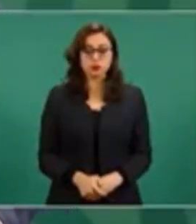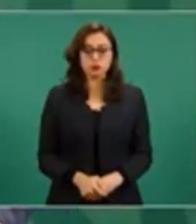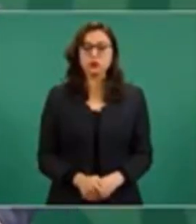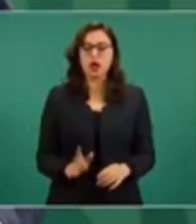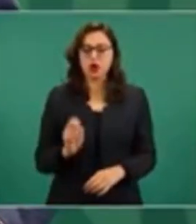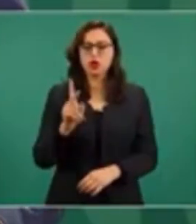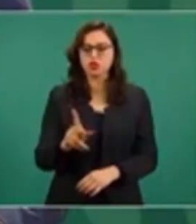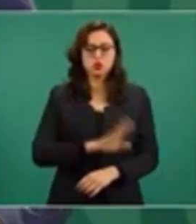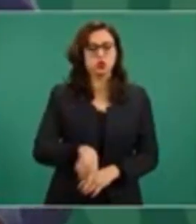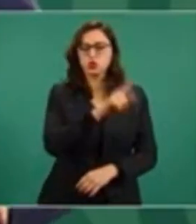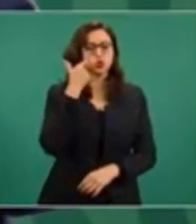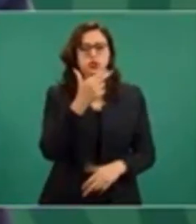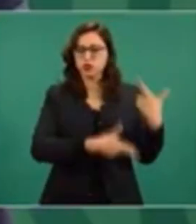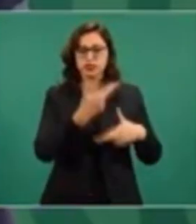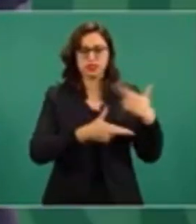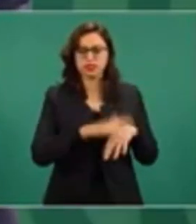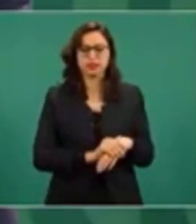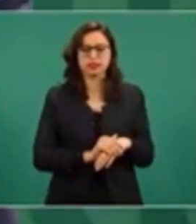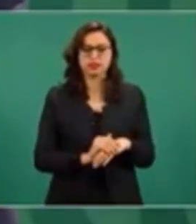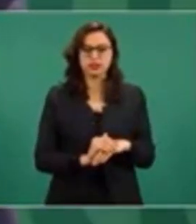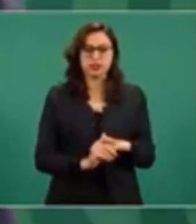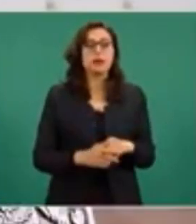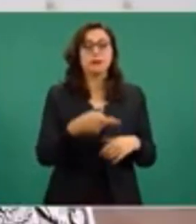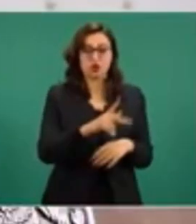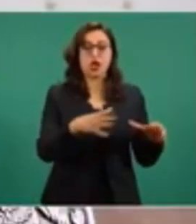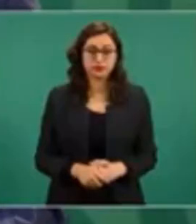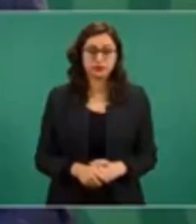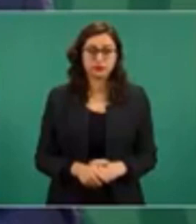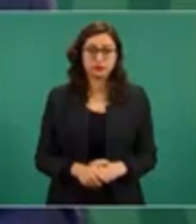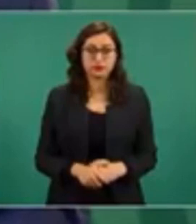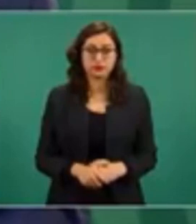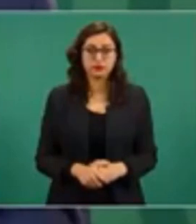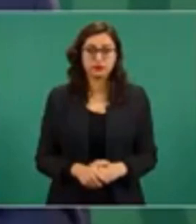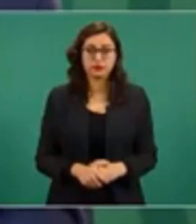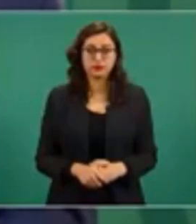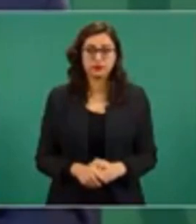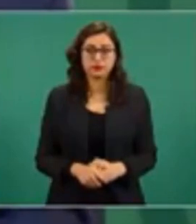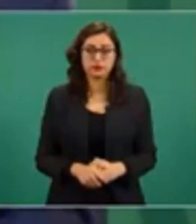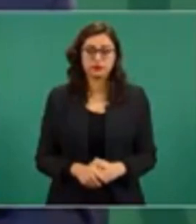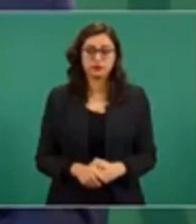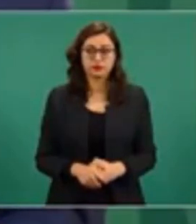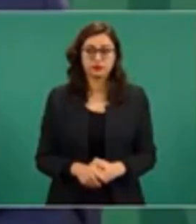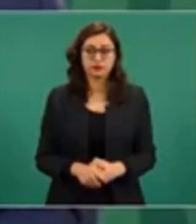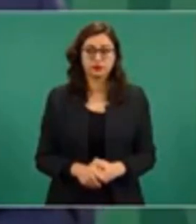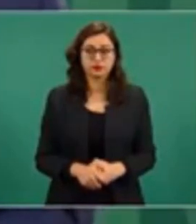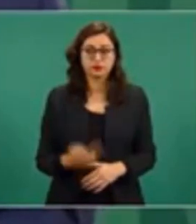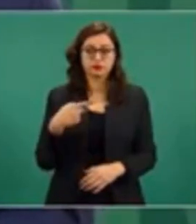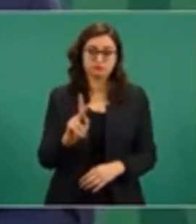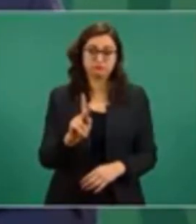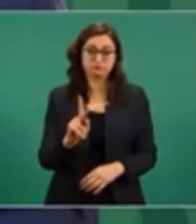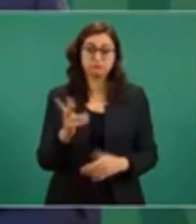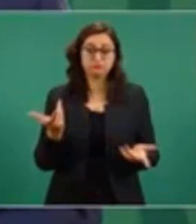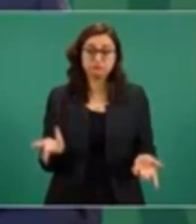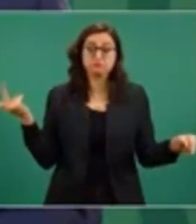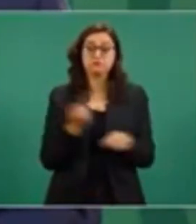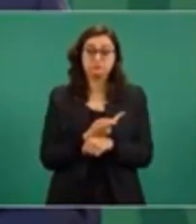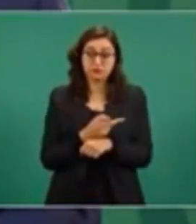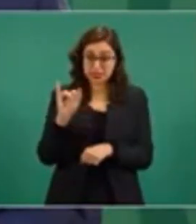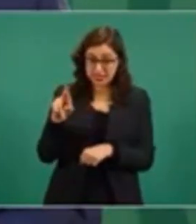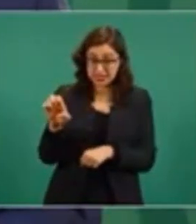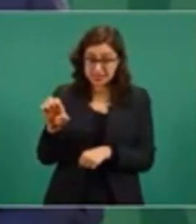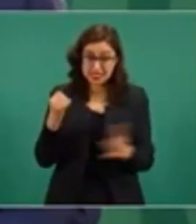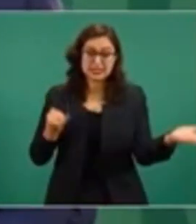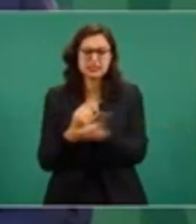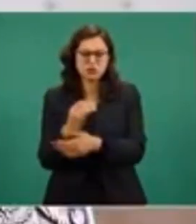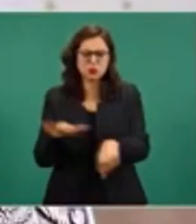voy a decir que quiero que regresen los que estaban, voy a decir que regresen los que se robaron, pues lleva destinatario esa decisión del